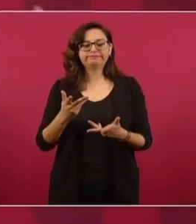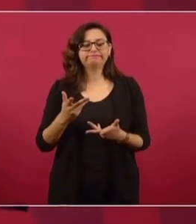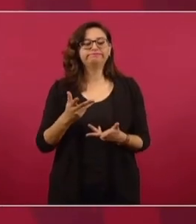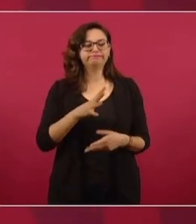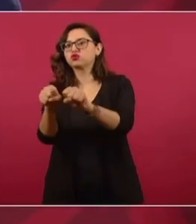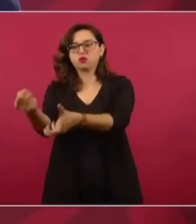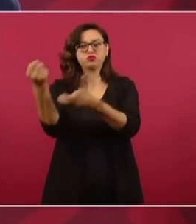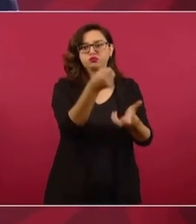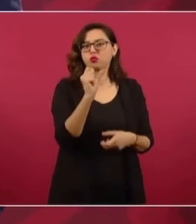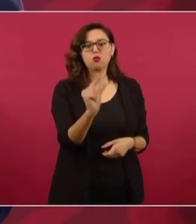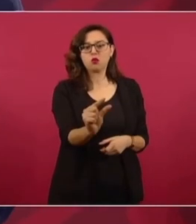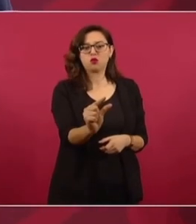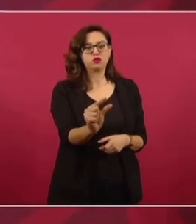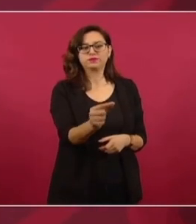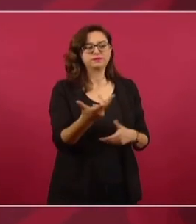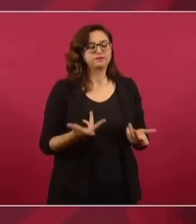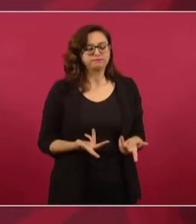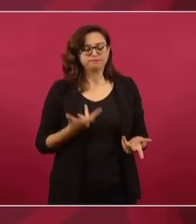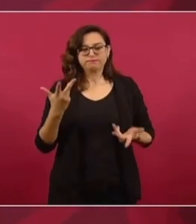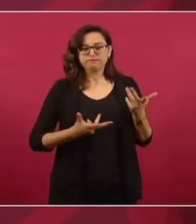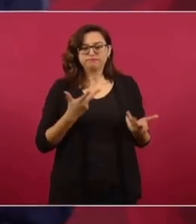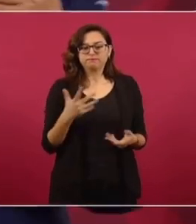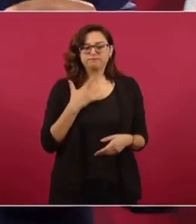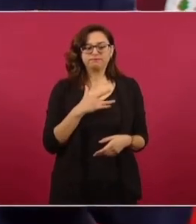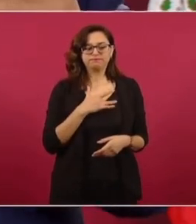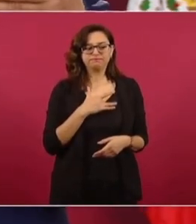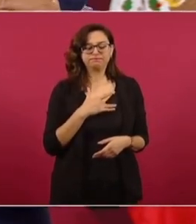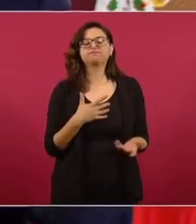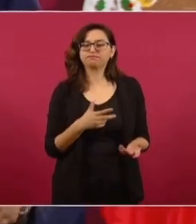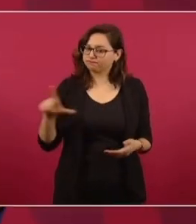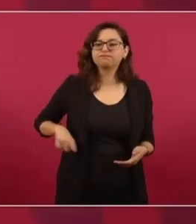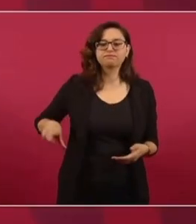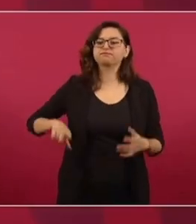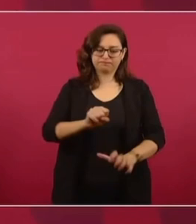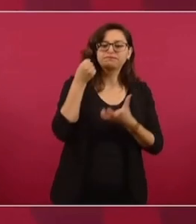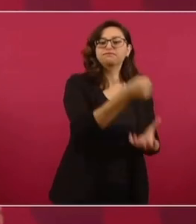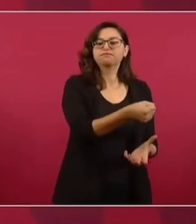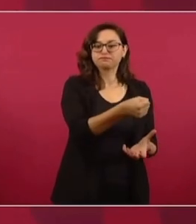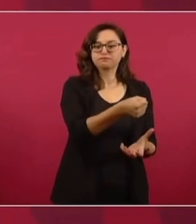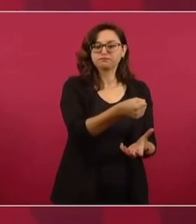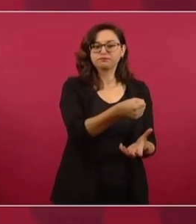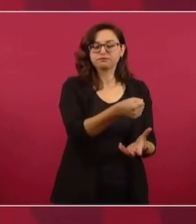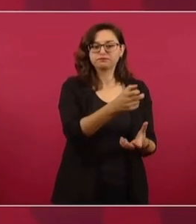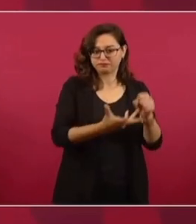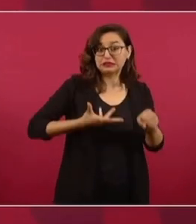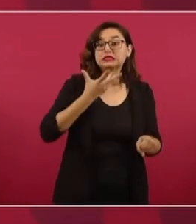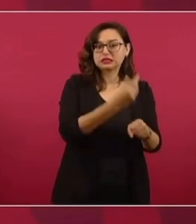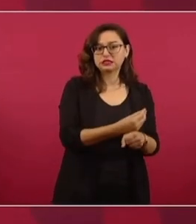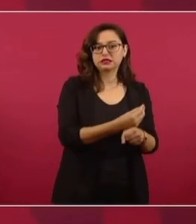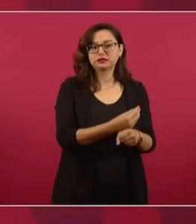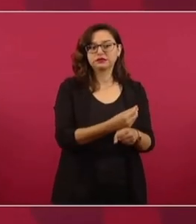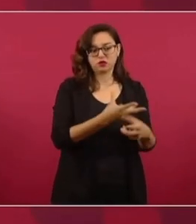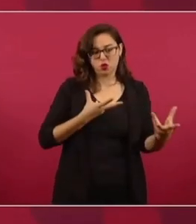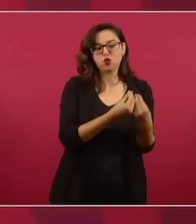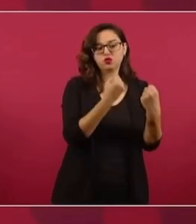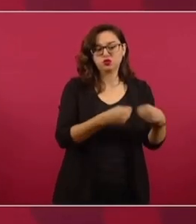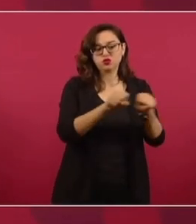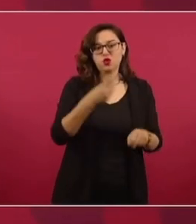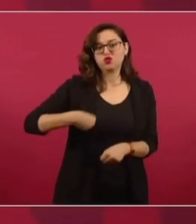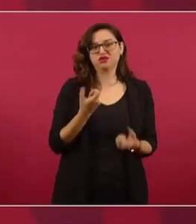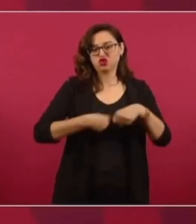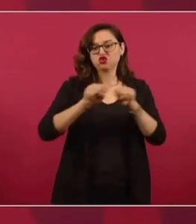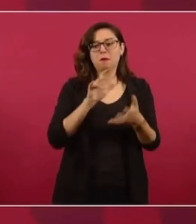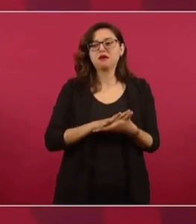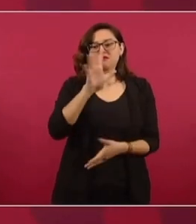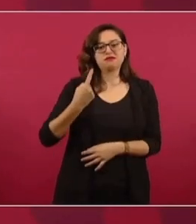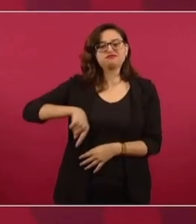como tenían estos créditos, si nosotros invertíamos una cantidad tradicional, nos convertíamos en socios mayoritarios